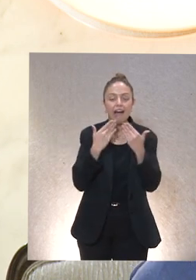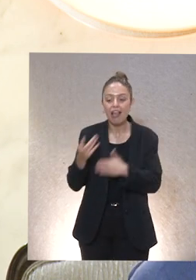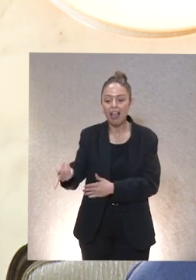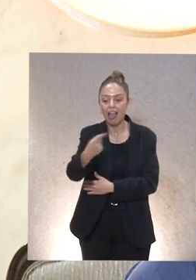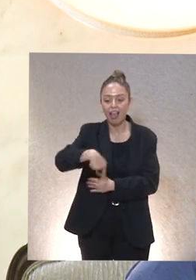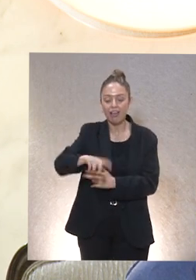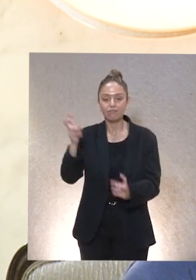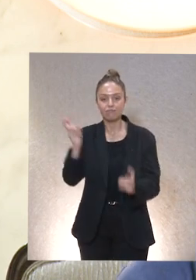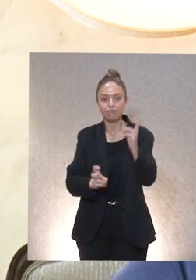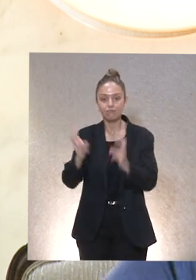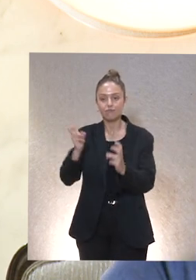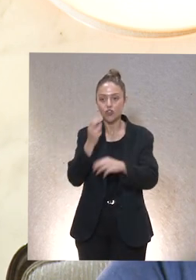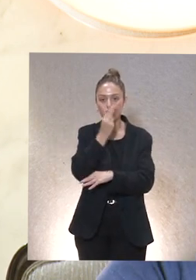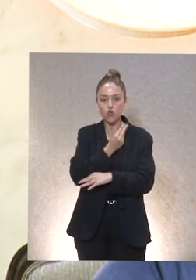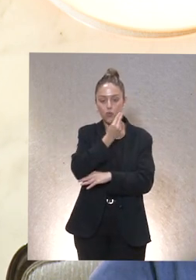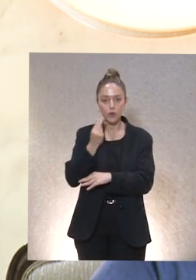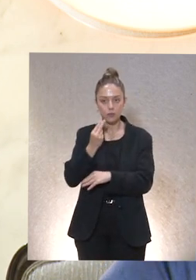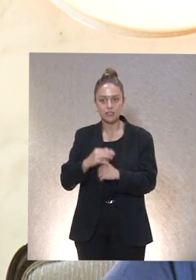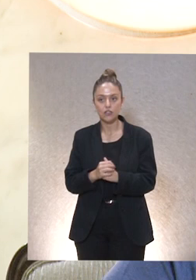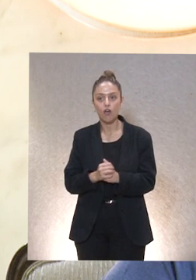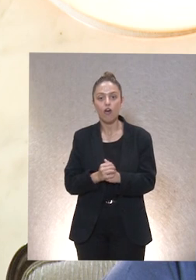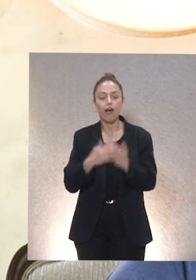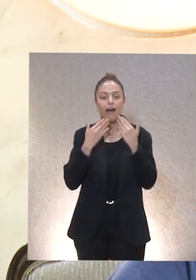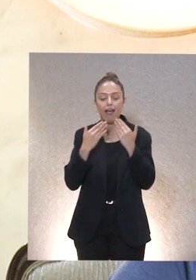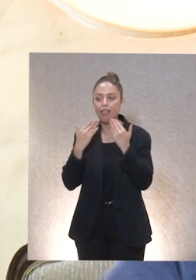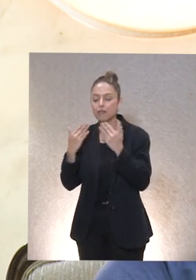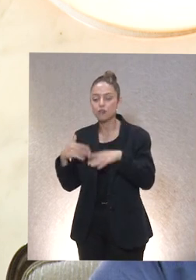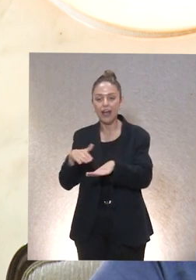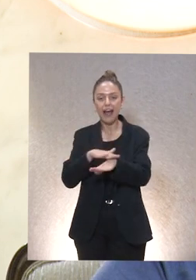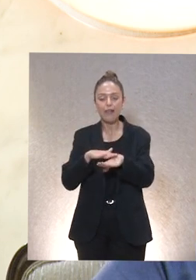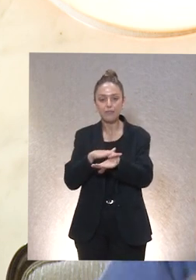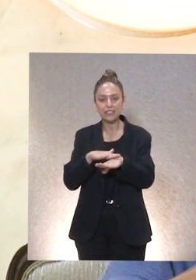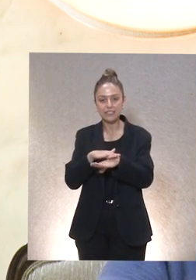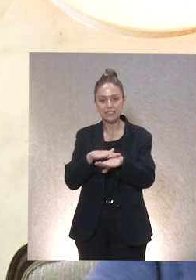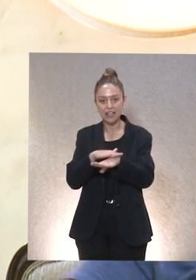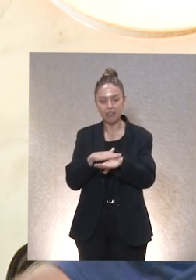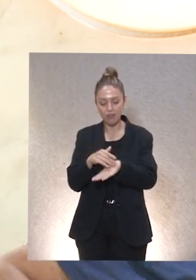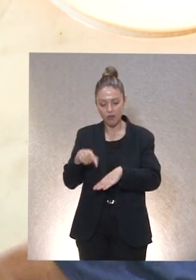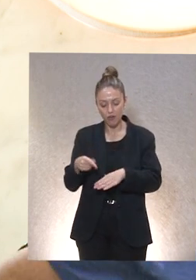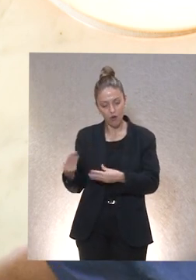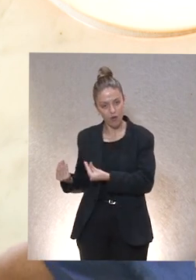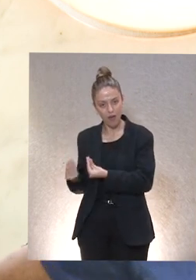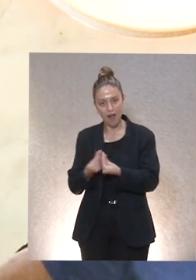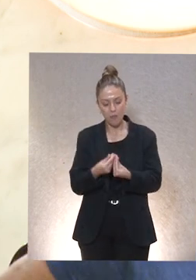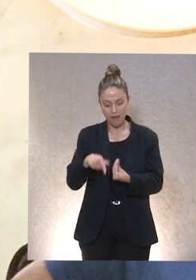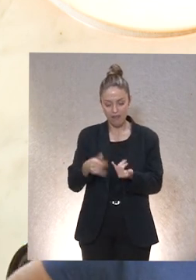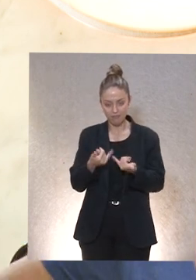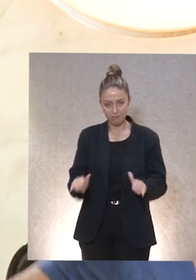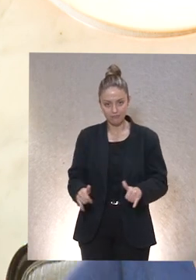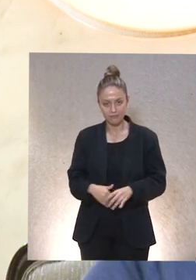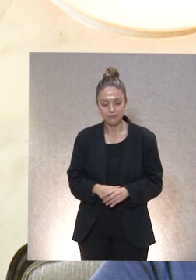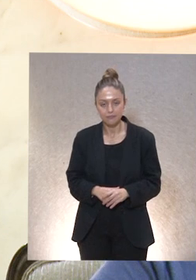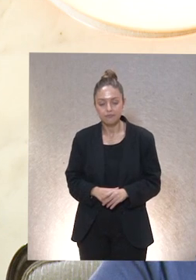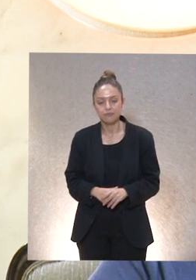vuestra asistencia y compromiso y agradecemos a la administración que nos acompaña en este acto de